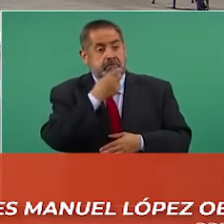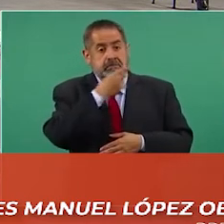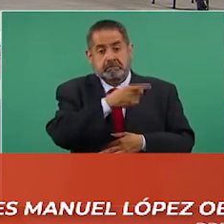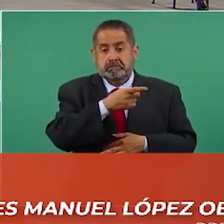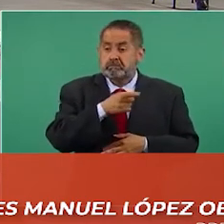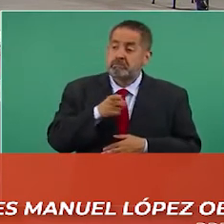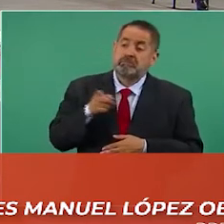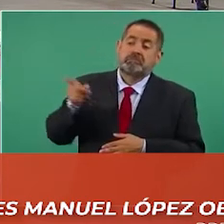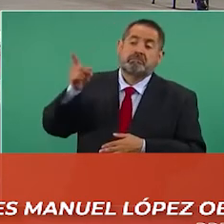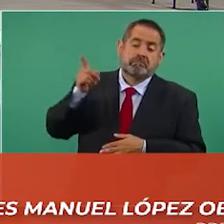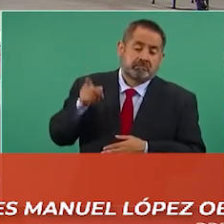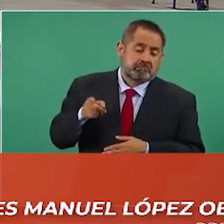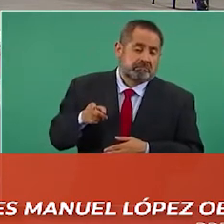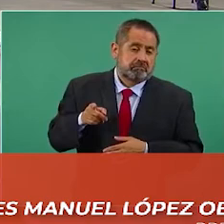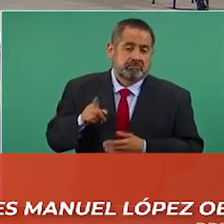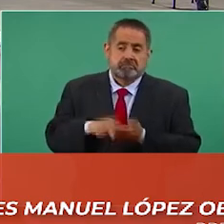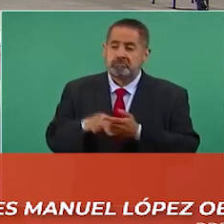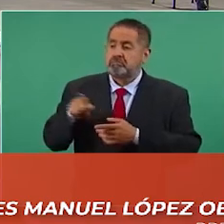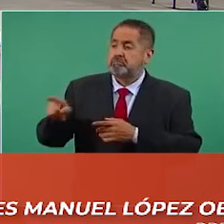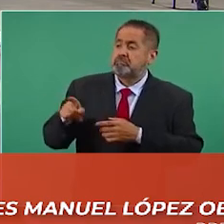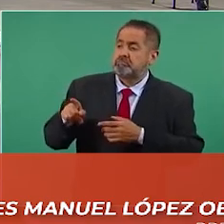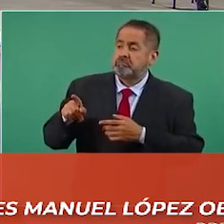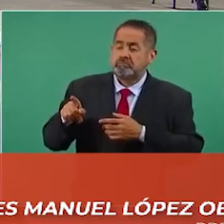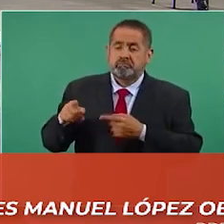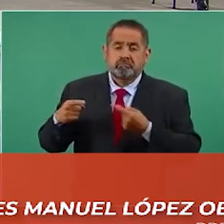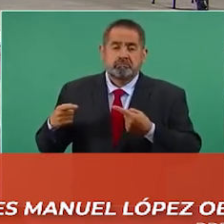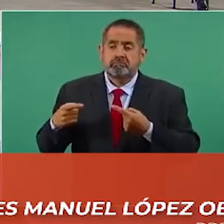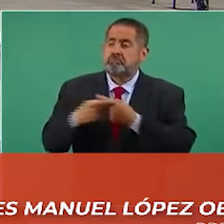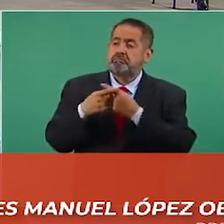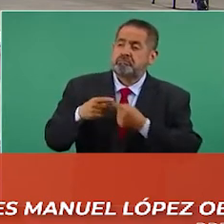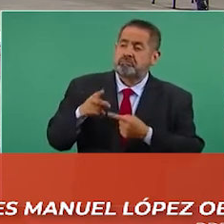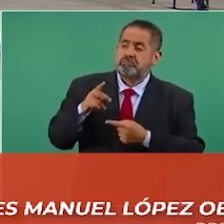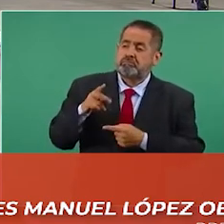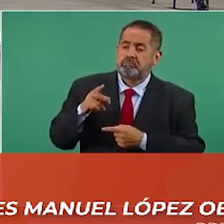somos contrarios a la democracia.